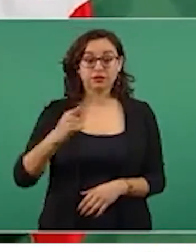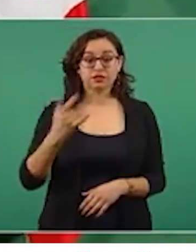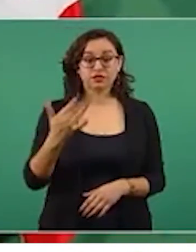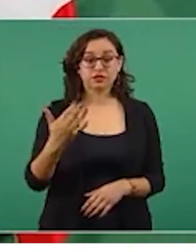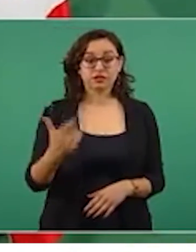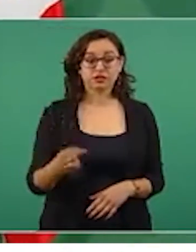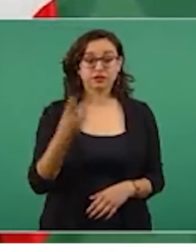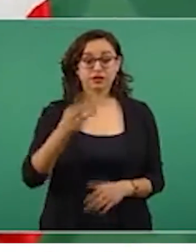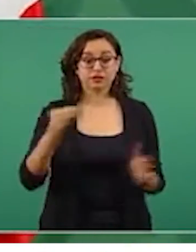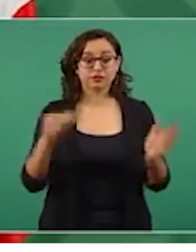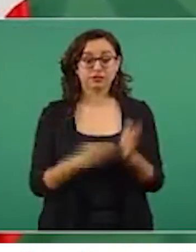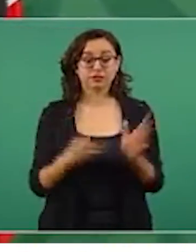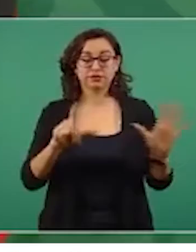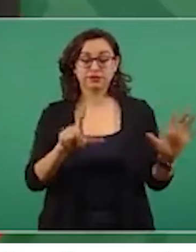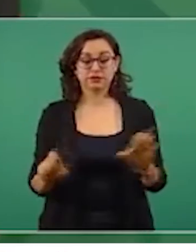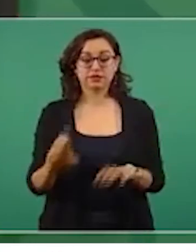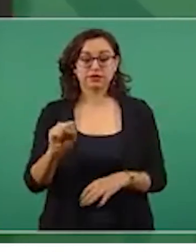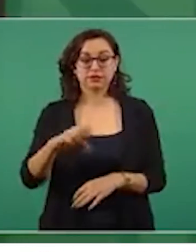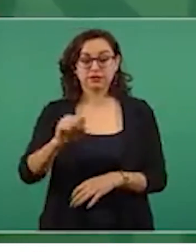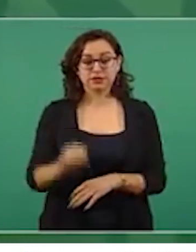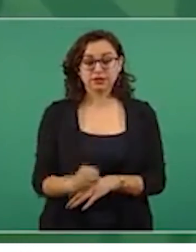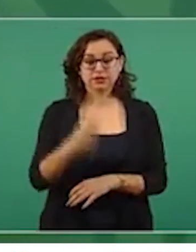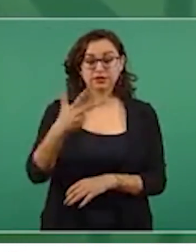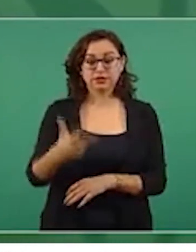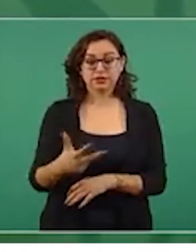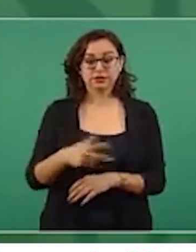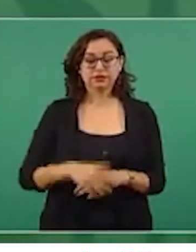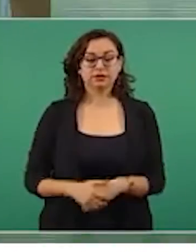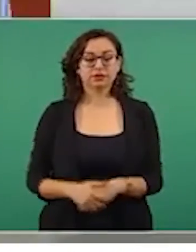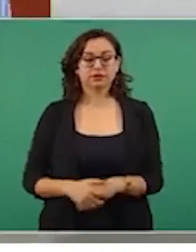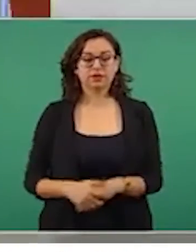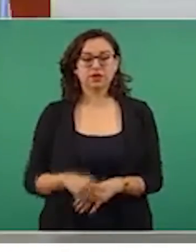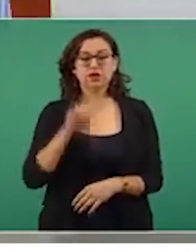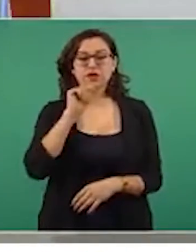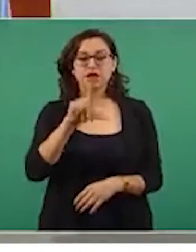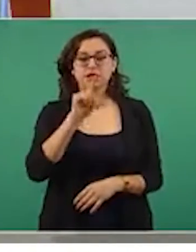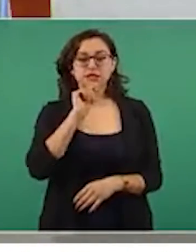cincuenta y tres mil, setecientos sesenta y ocho. A ver Jalisco,